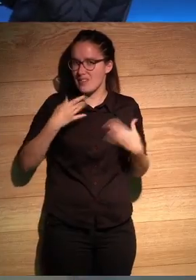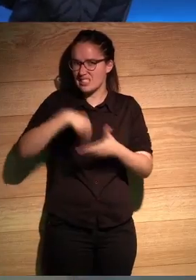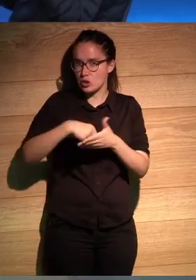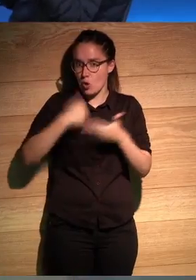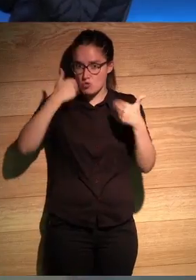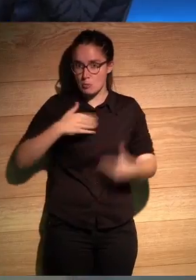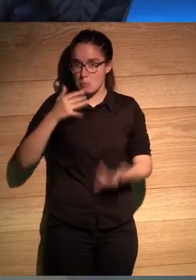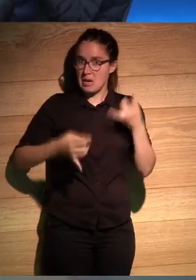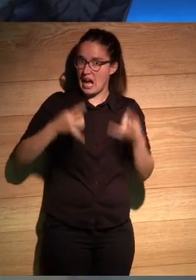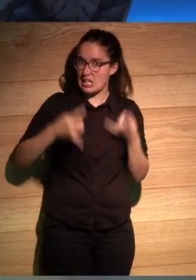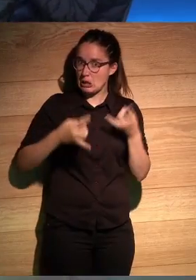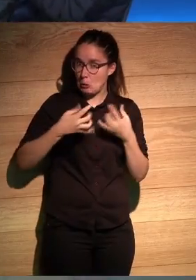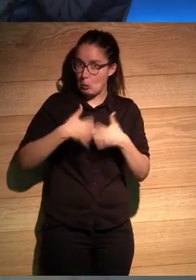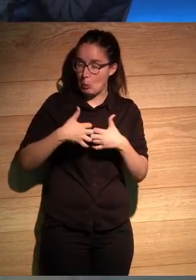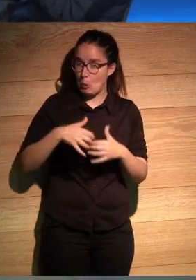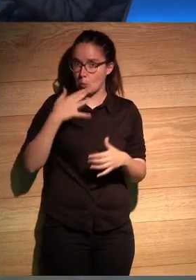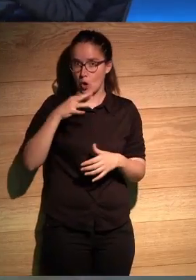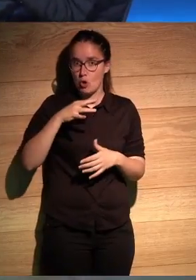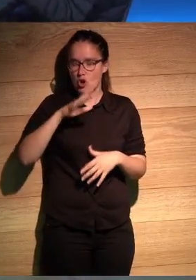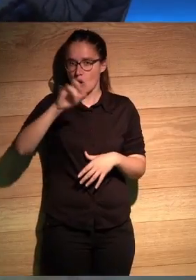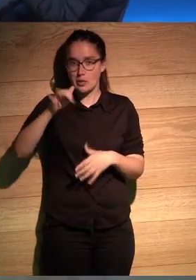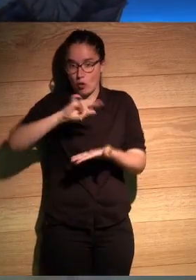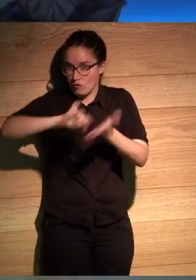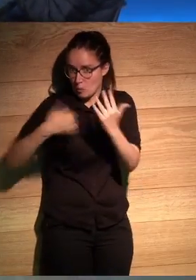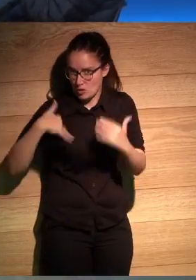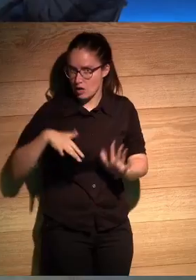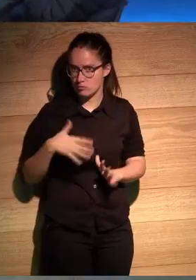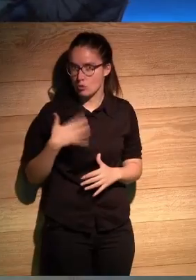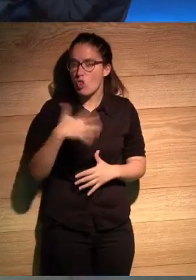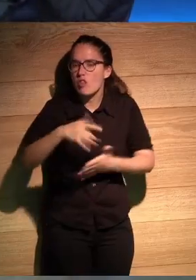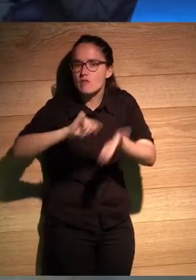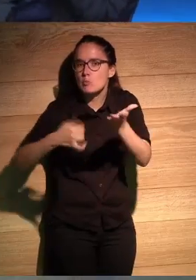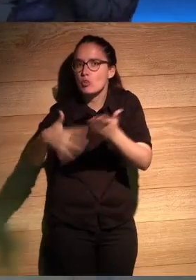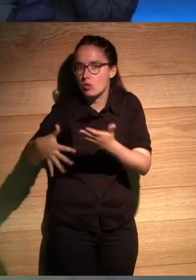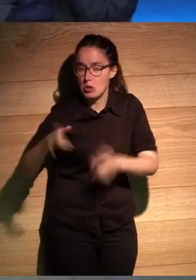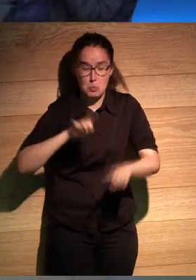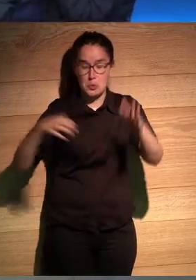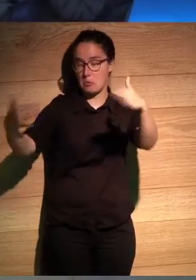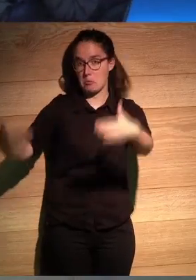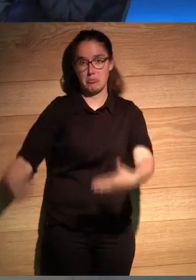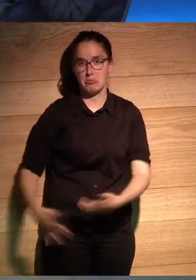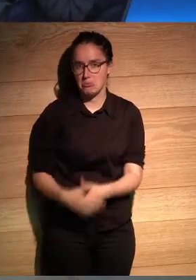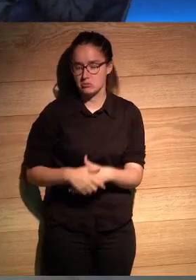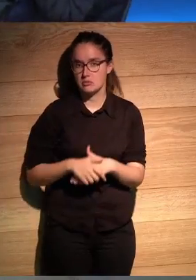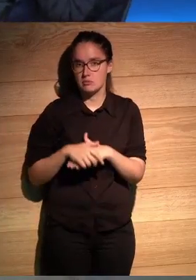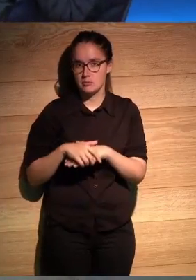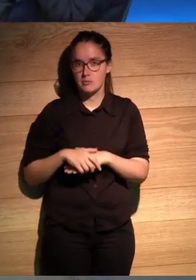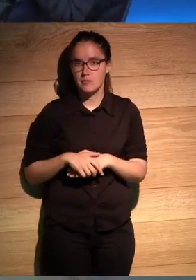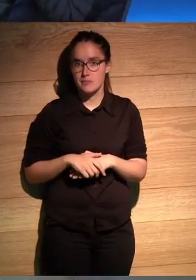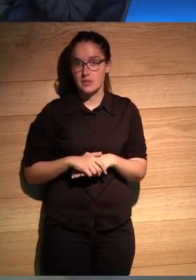un cuerpo mecánico realmente y Roberto dijo te firmo ya donde sea o sea no tengo ningún problema ¿no? entonces